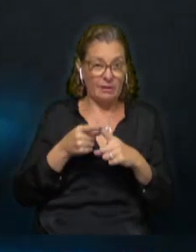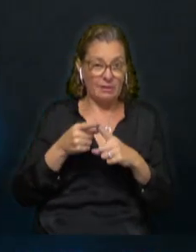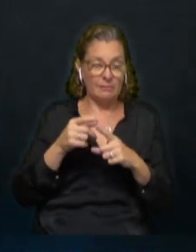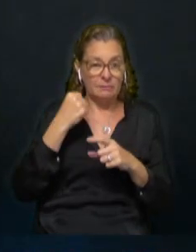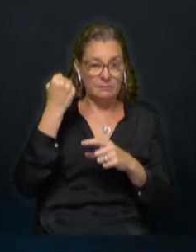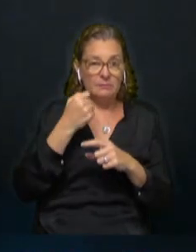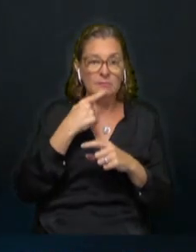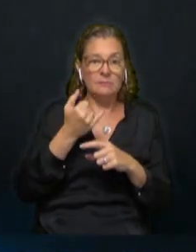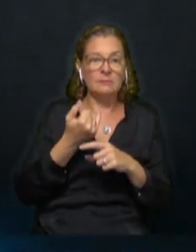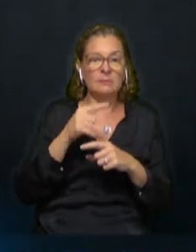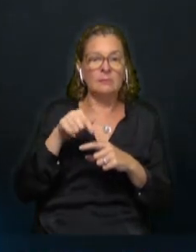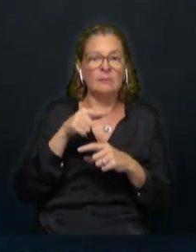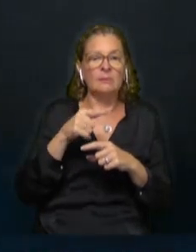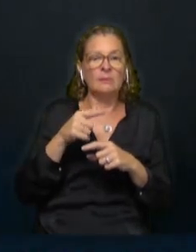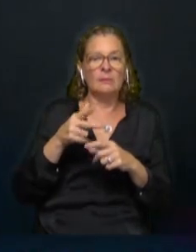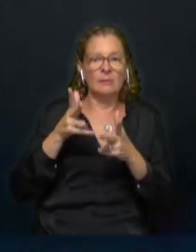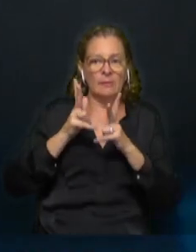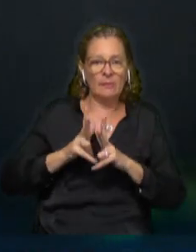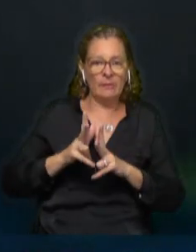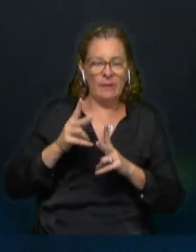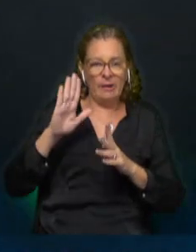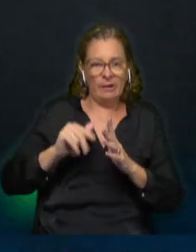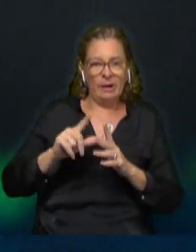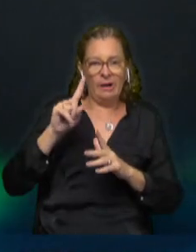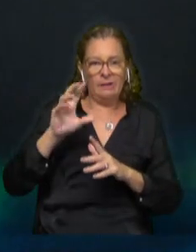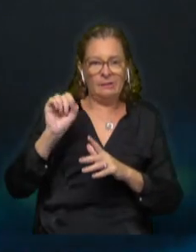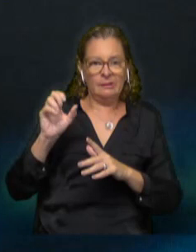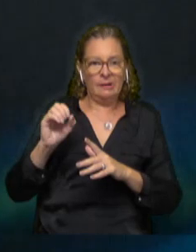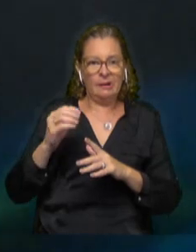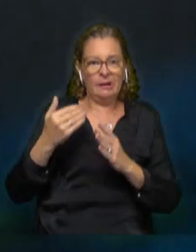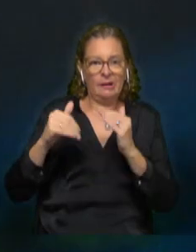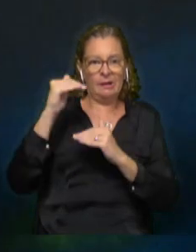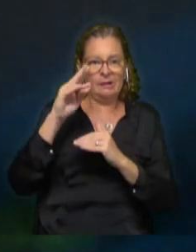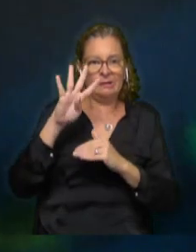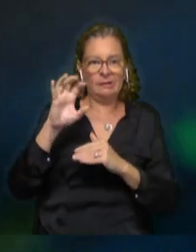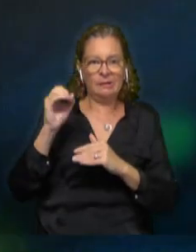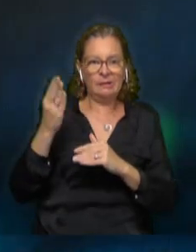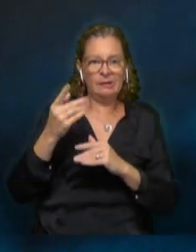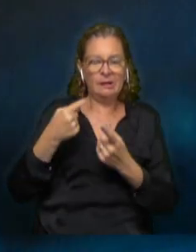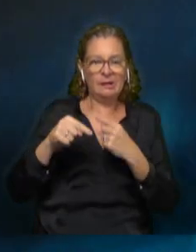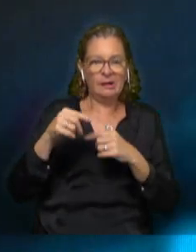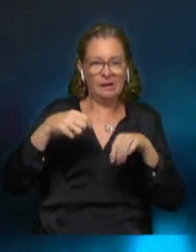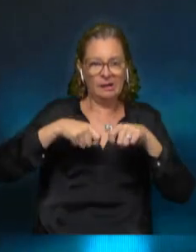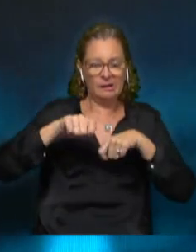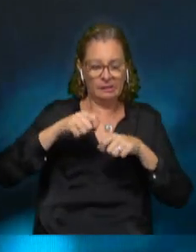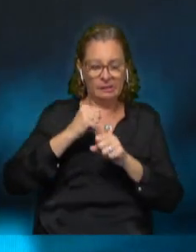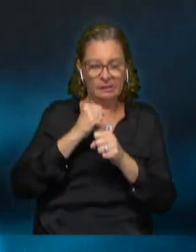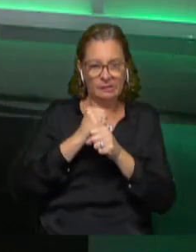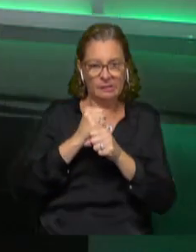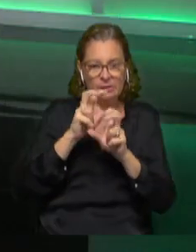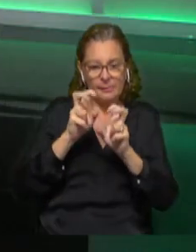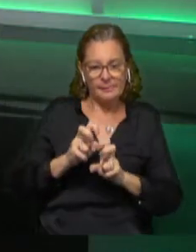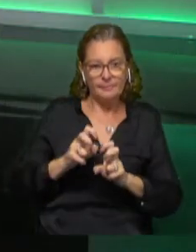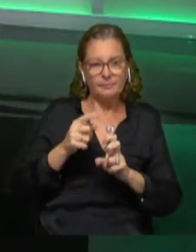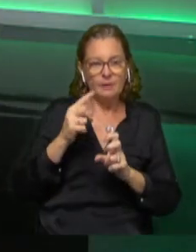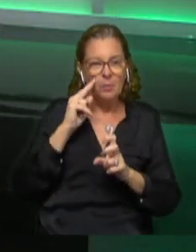relevantes, por ejemplo, casos donde la informalidad está por debajo del 10%, y casos donde está por encima del 40%, o que el mercado de trabajo, cuando analizamos